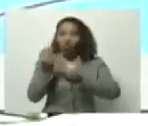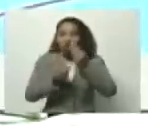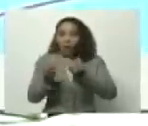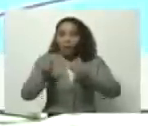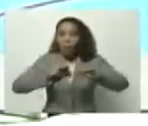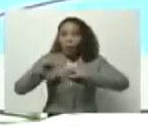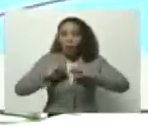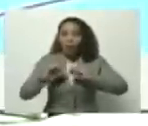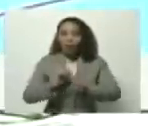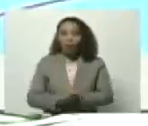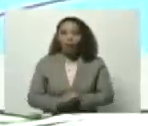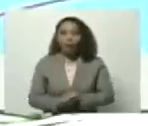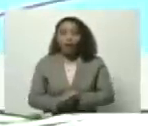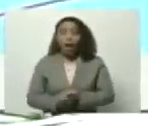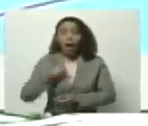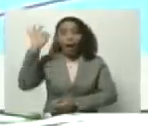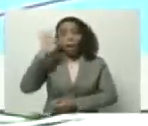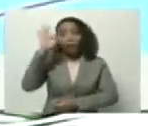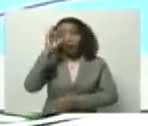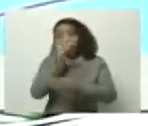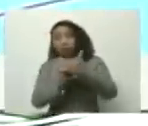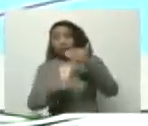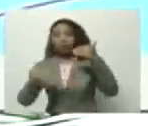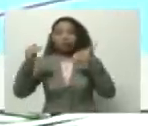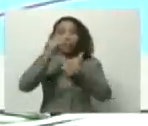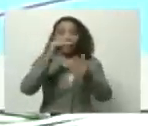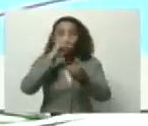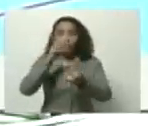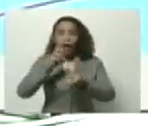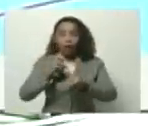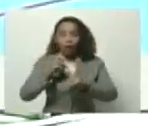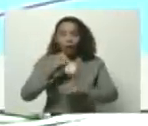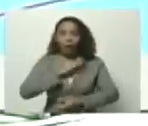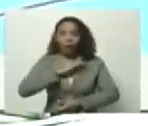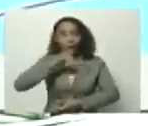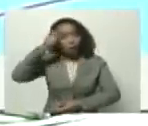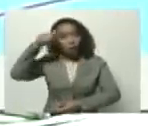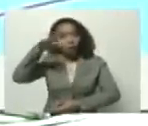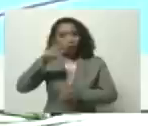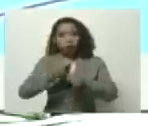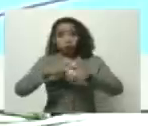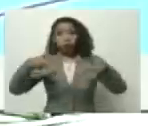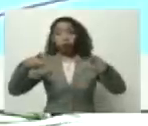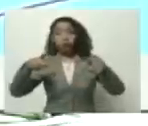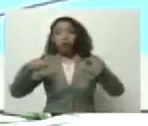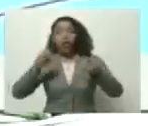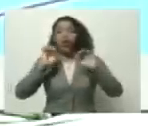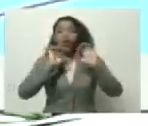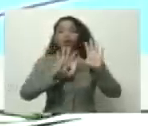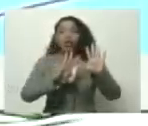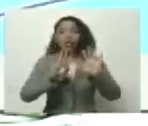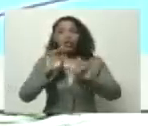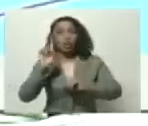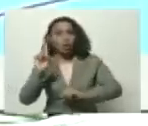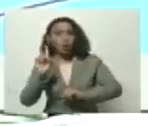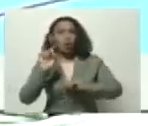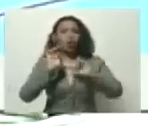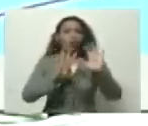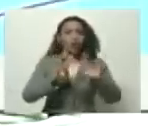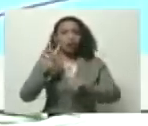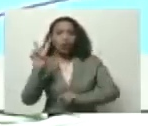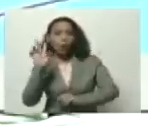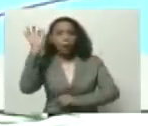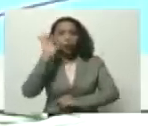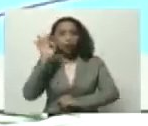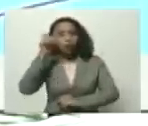tiene una de las tasas más altas de bancarización de su población. Un 91 o 92% de la